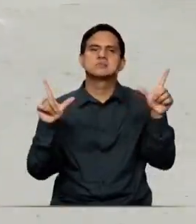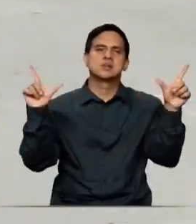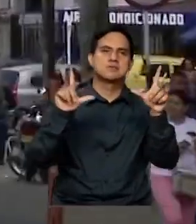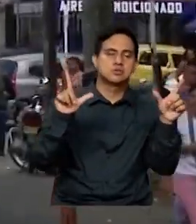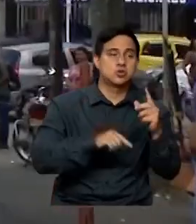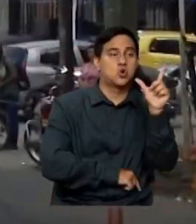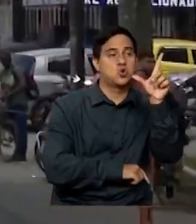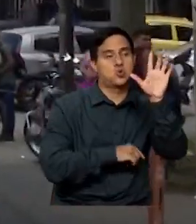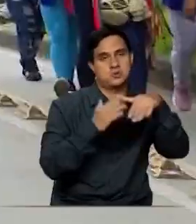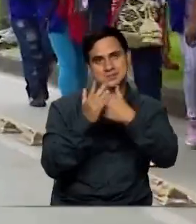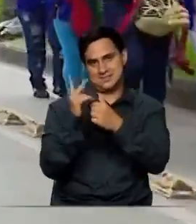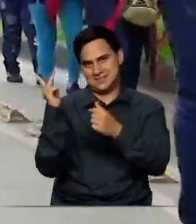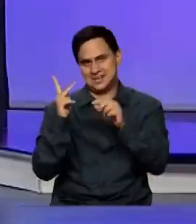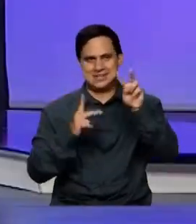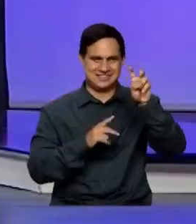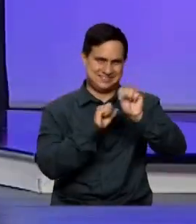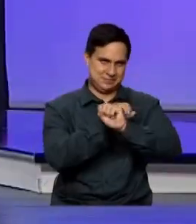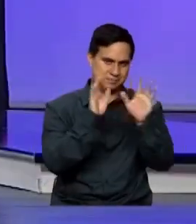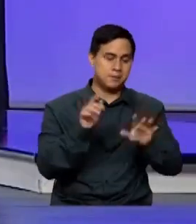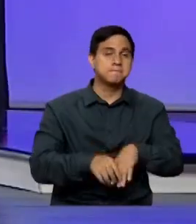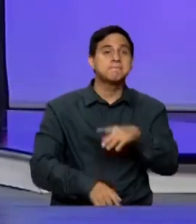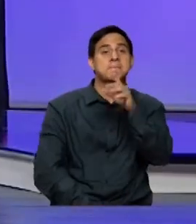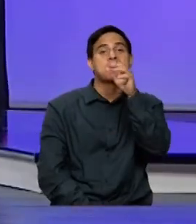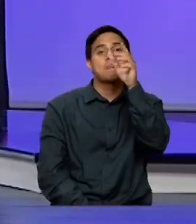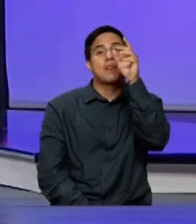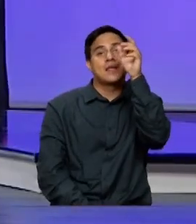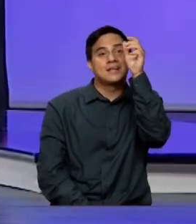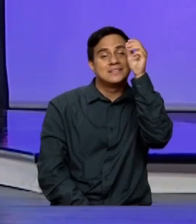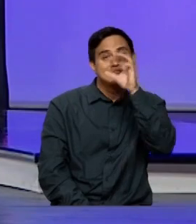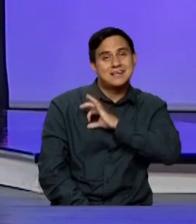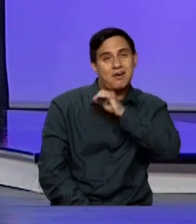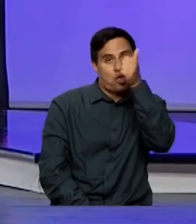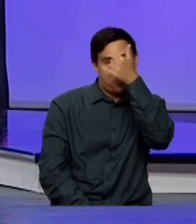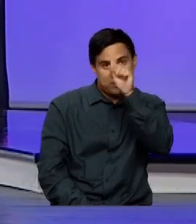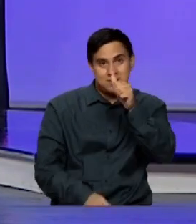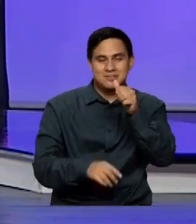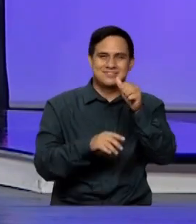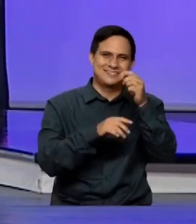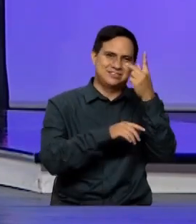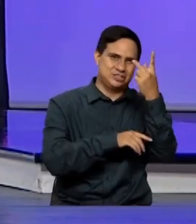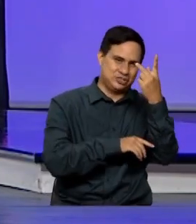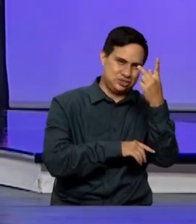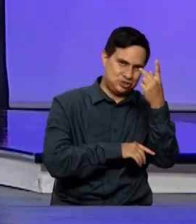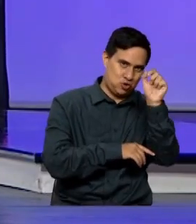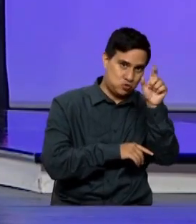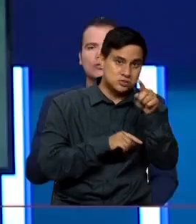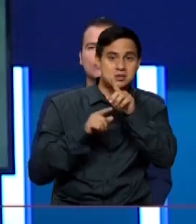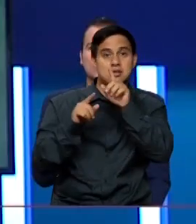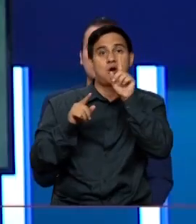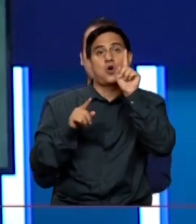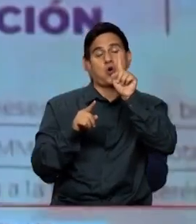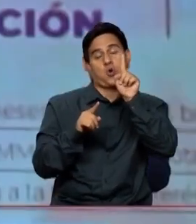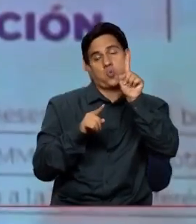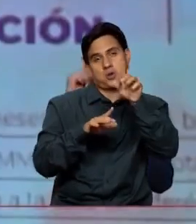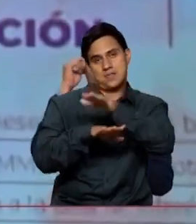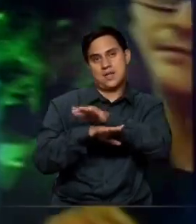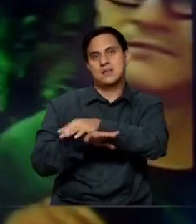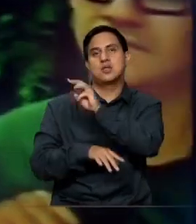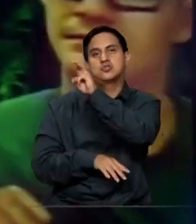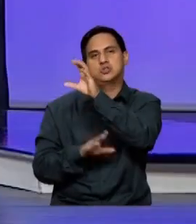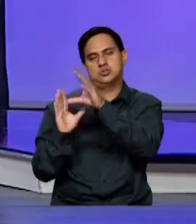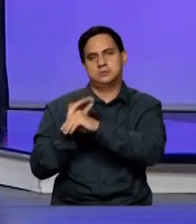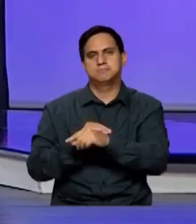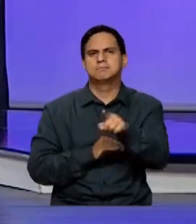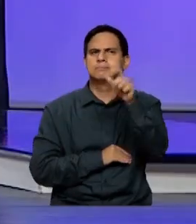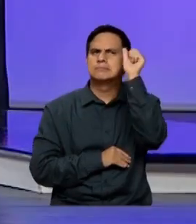lunes a viernes, 7 de la mañana, fines de semana, 1 de la tarde, 8 de la noche. Y nos encuentran siempre en todas las plataformas, en todas las redes sociales, porque